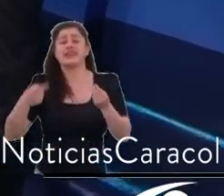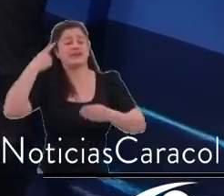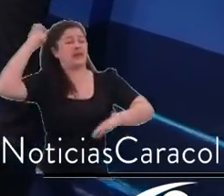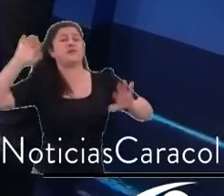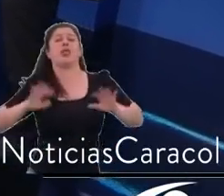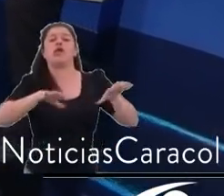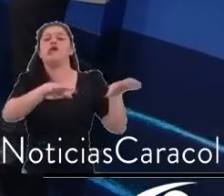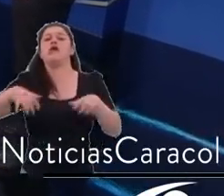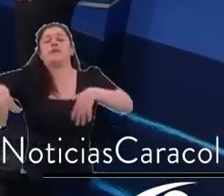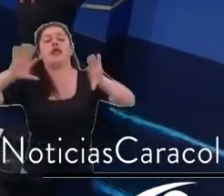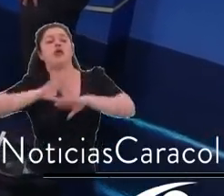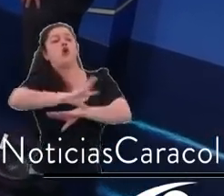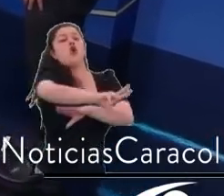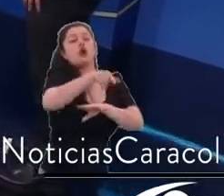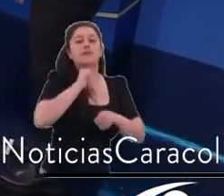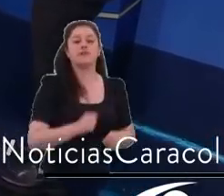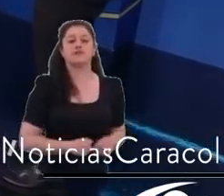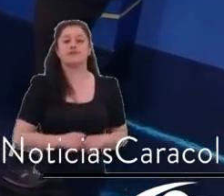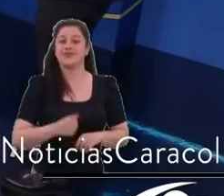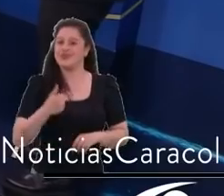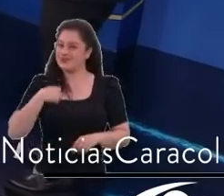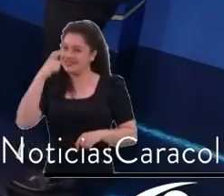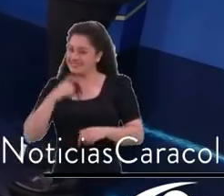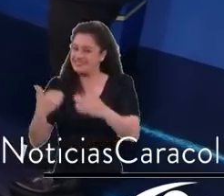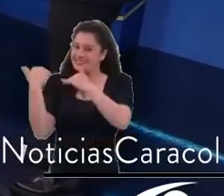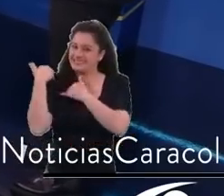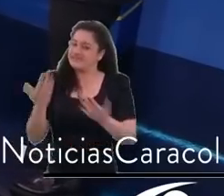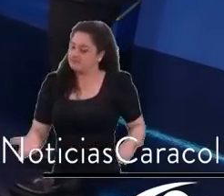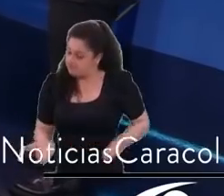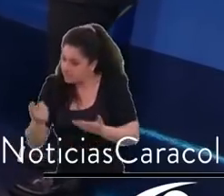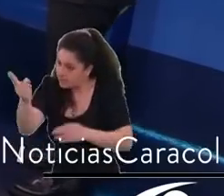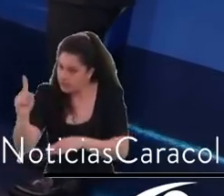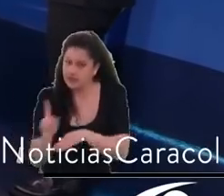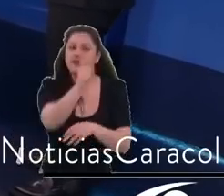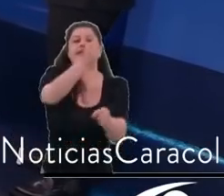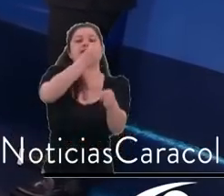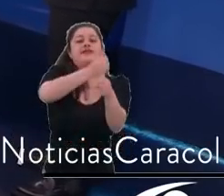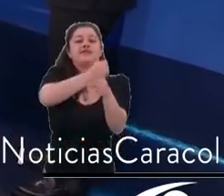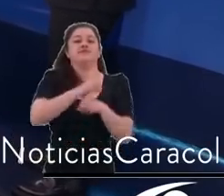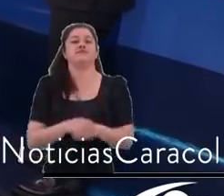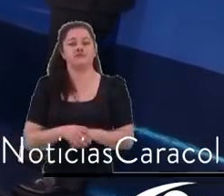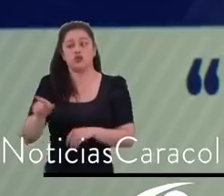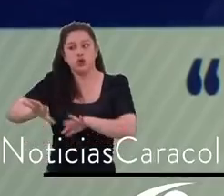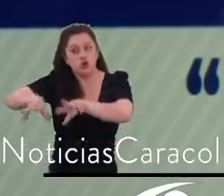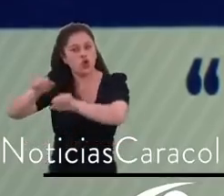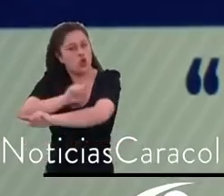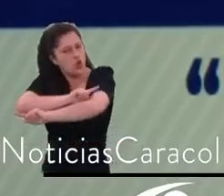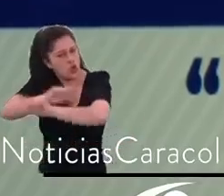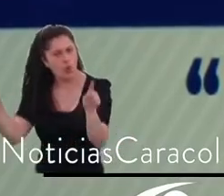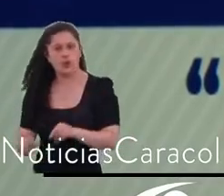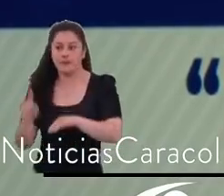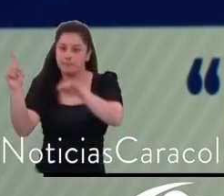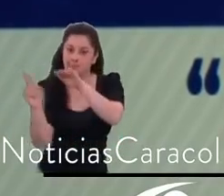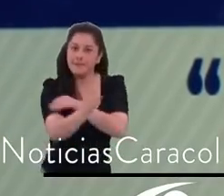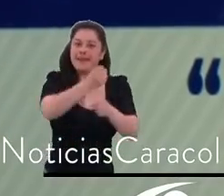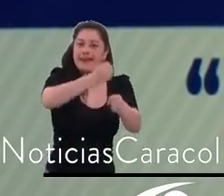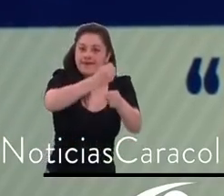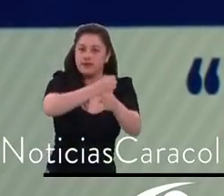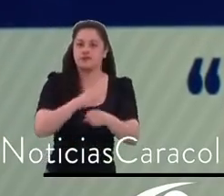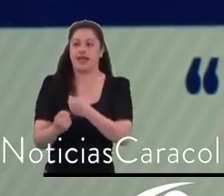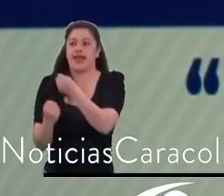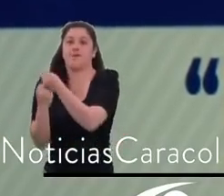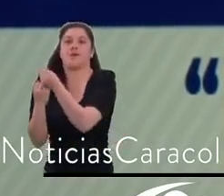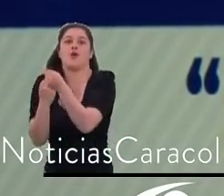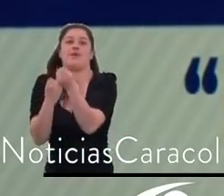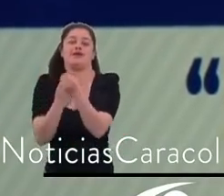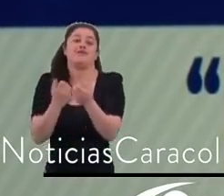840 mil familias que cayeron en pobreza, una renta básica para que pueda comer y ayudarla a salir de la pobreza. Lo tercero es trabajar